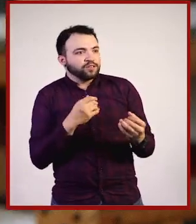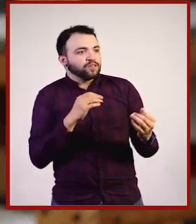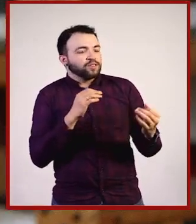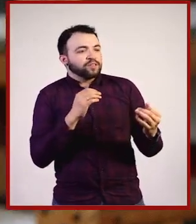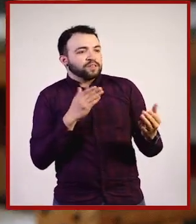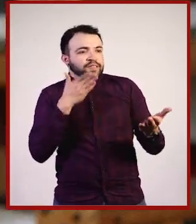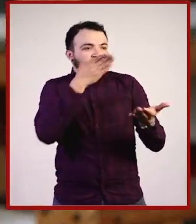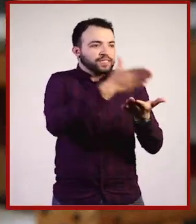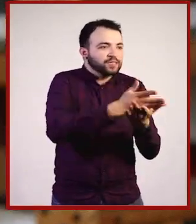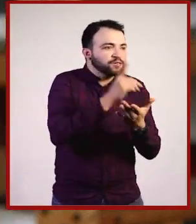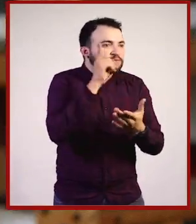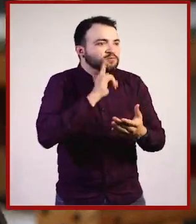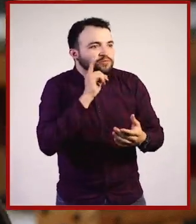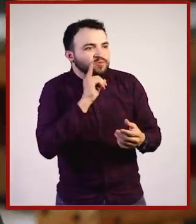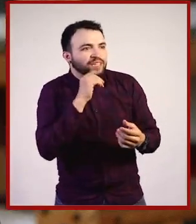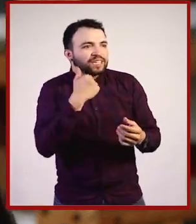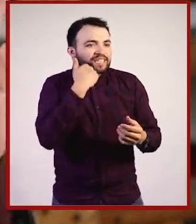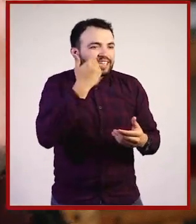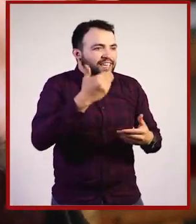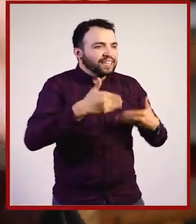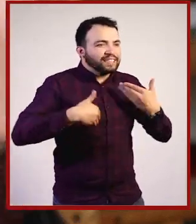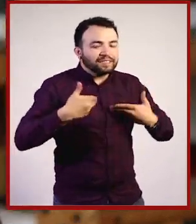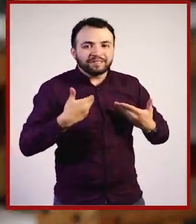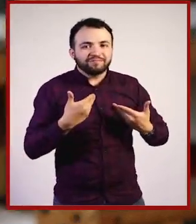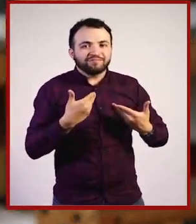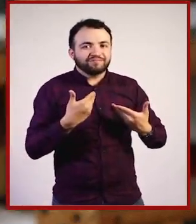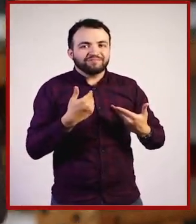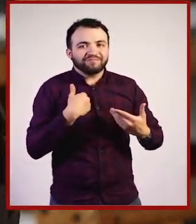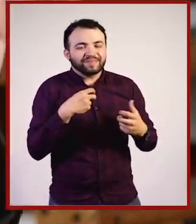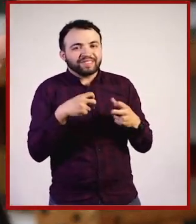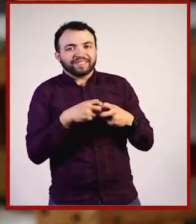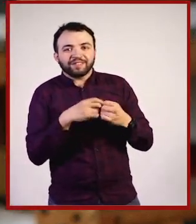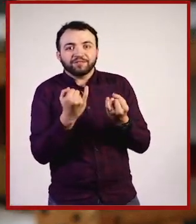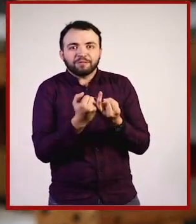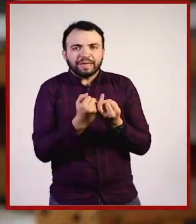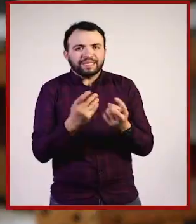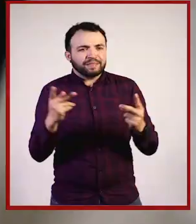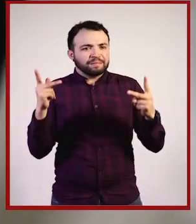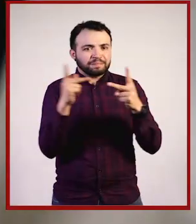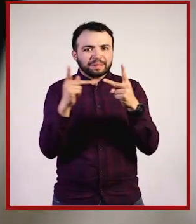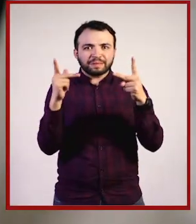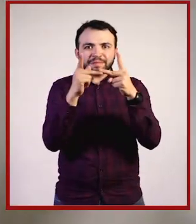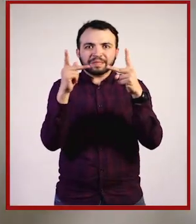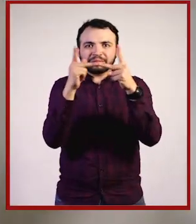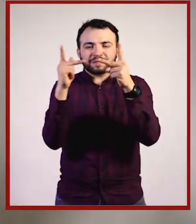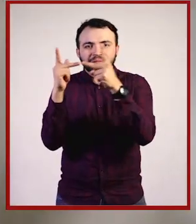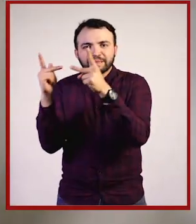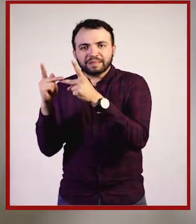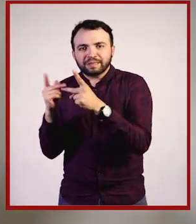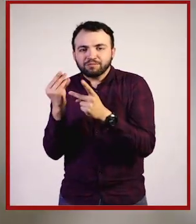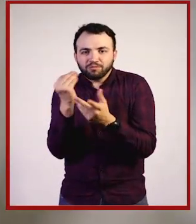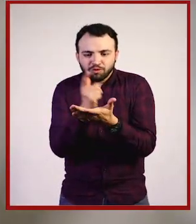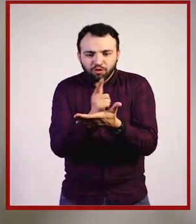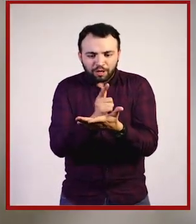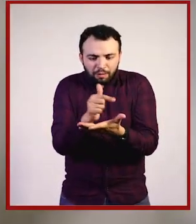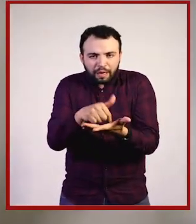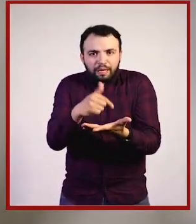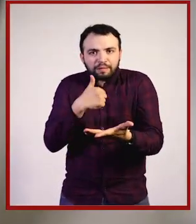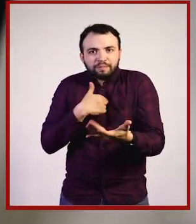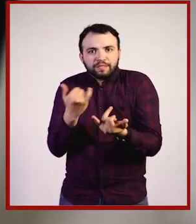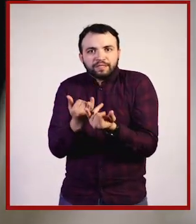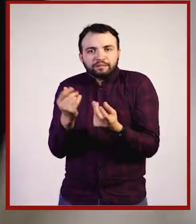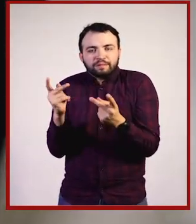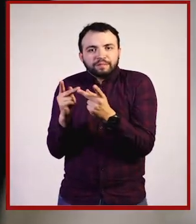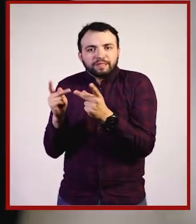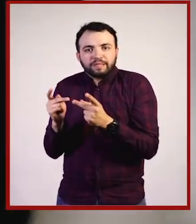una cantante de rock and roll. Entonces a mí me pareció que si yo me parecía en tantas cosas a él, pues a lo mejor podía también resolver mi